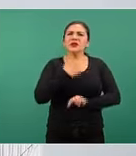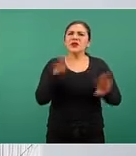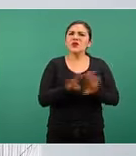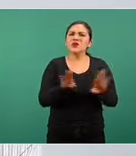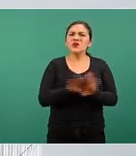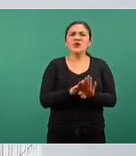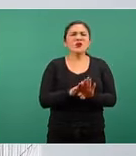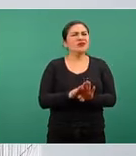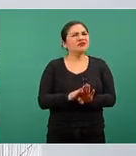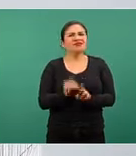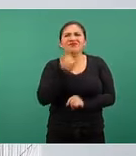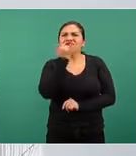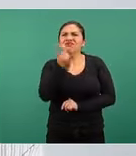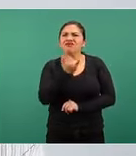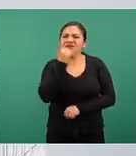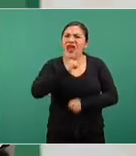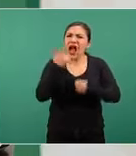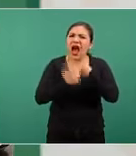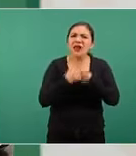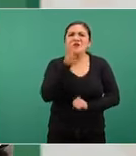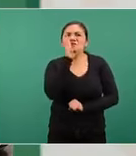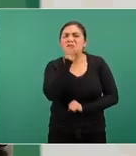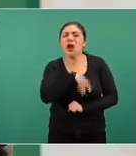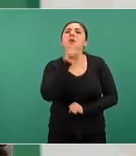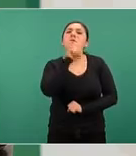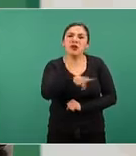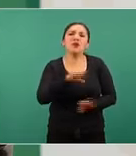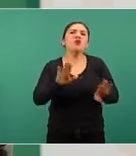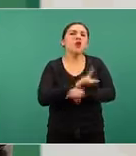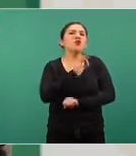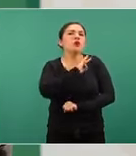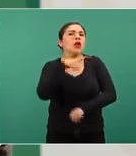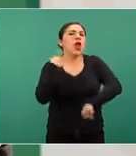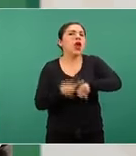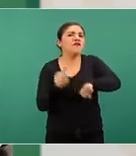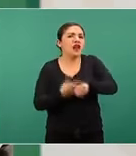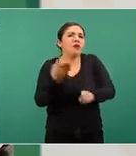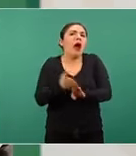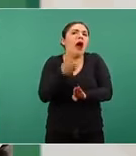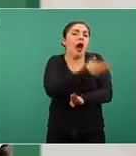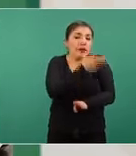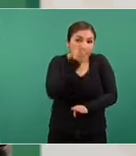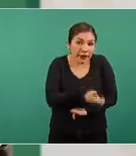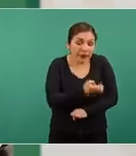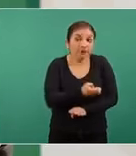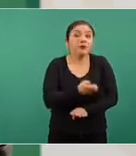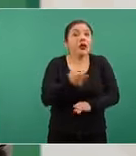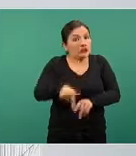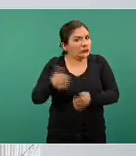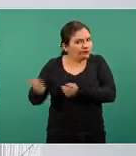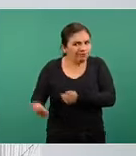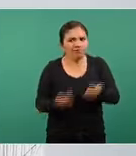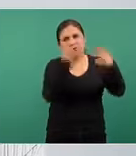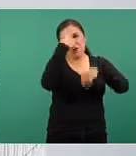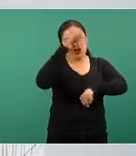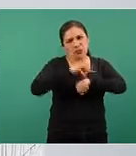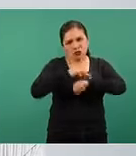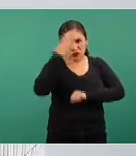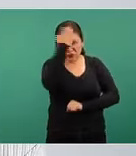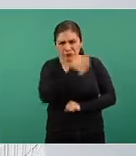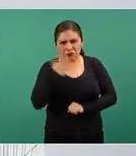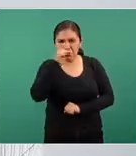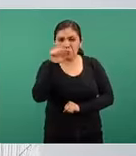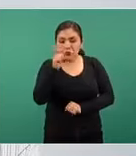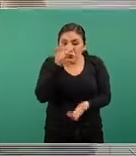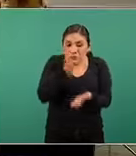manifestaciones relacionadas obviamente a potencial enfermedad lo llevan a consulta y cuando